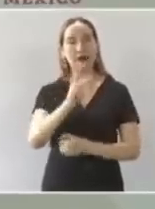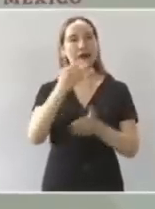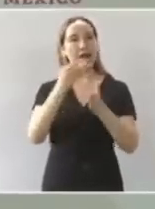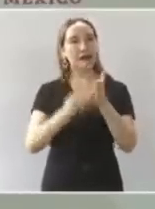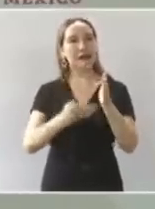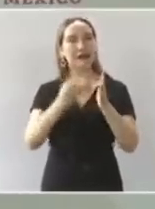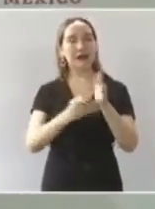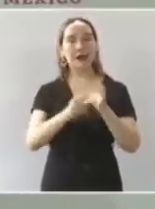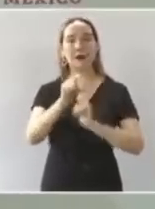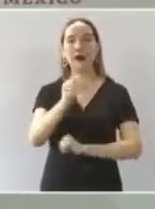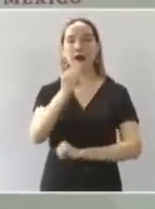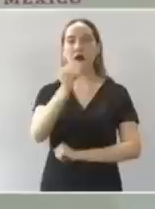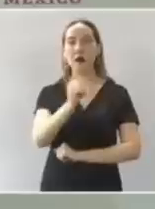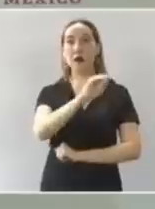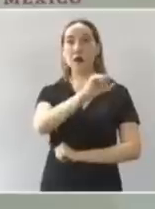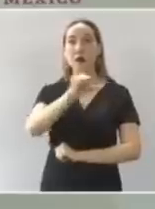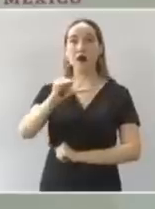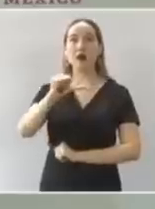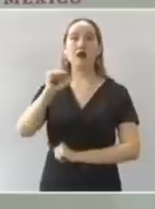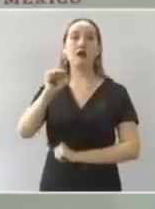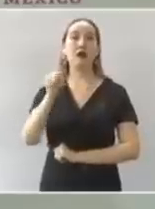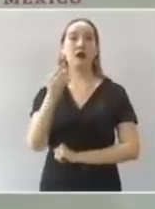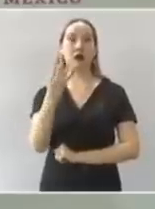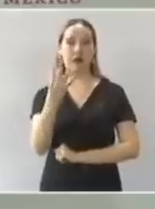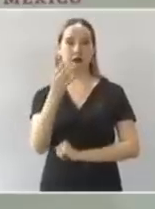a 64 claro